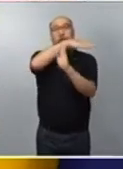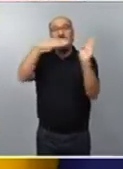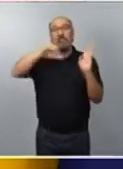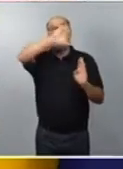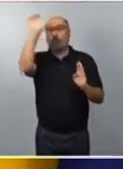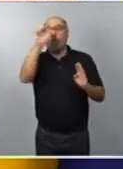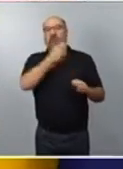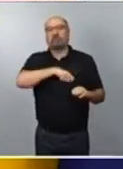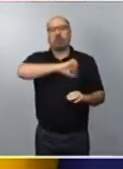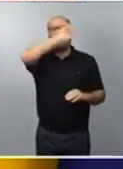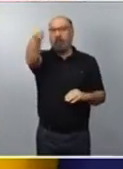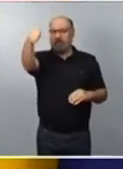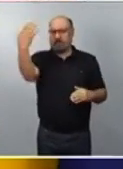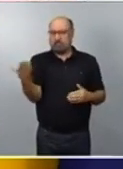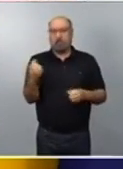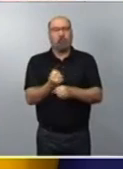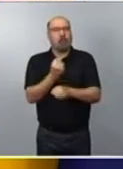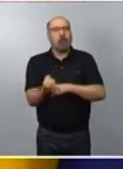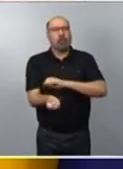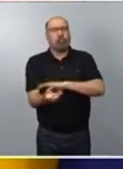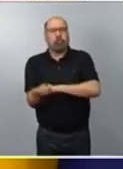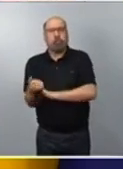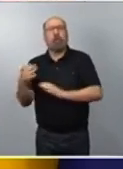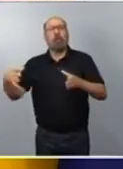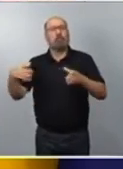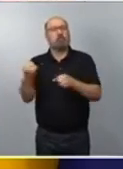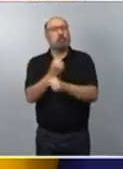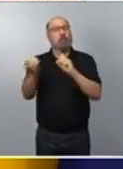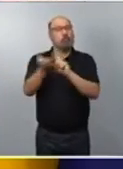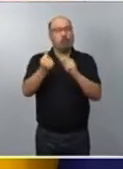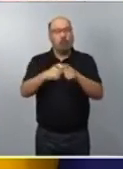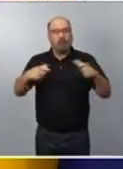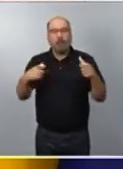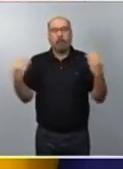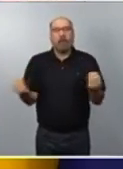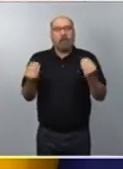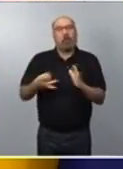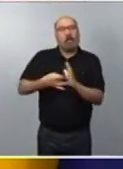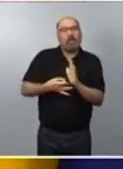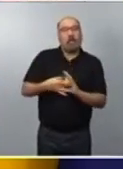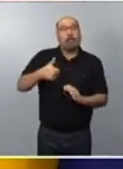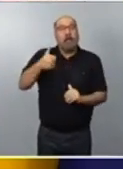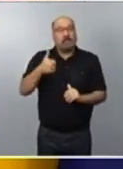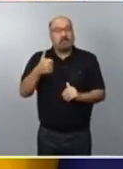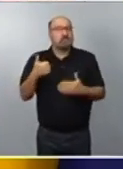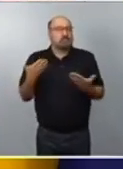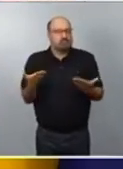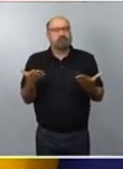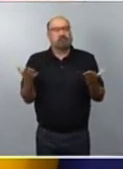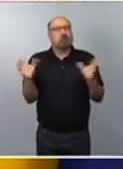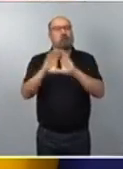que crea un empleo de mejor y mayor calidad es algo que desde luego es un éxito